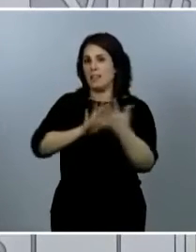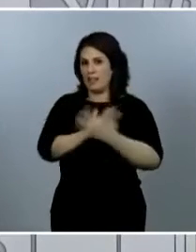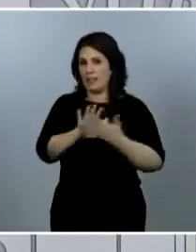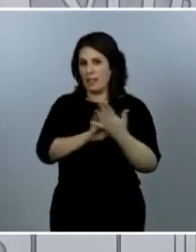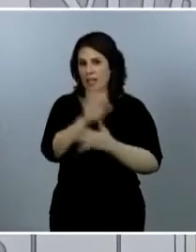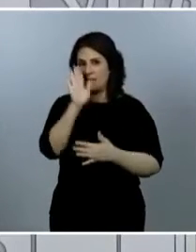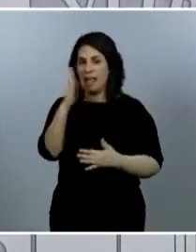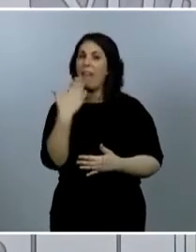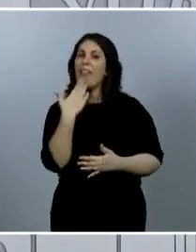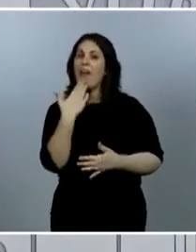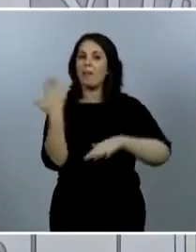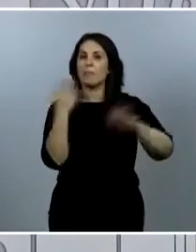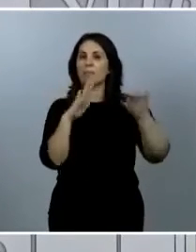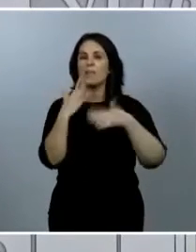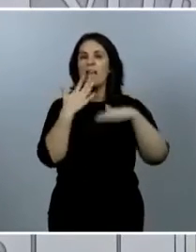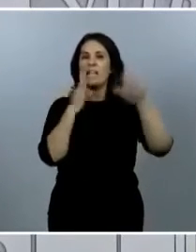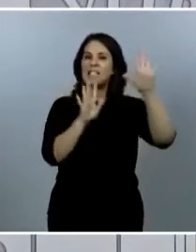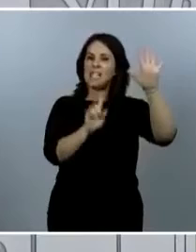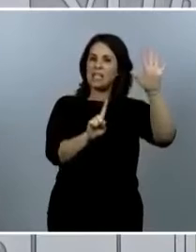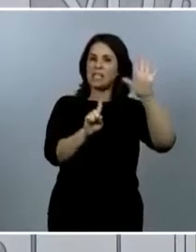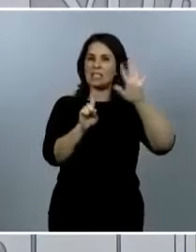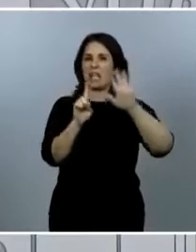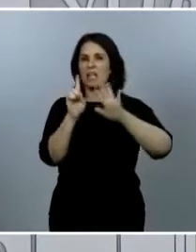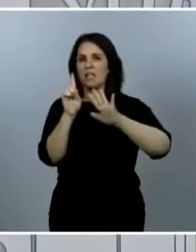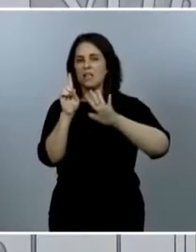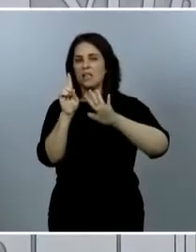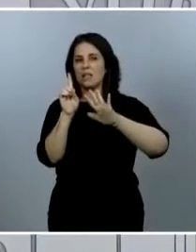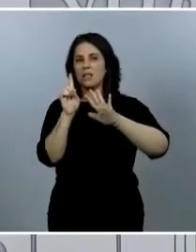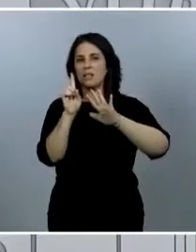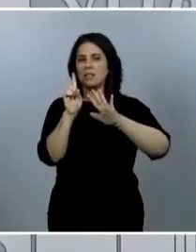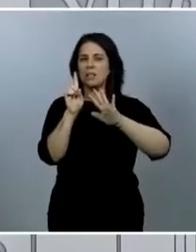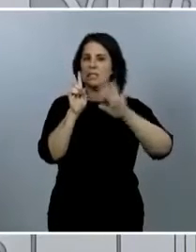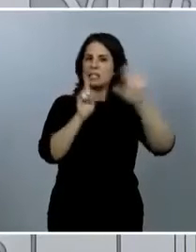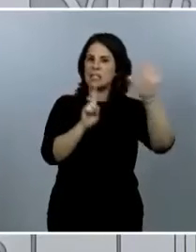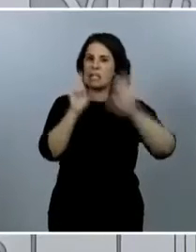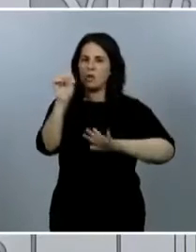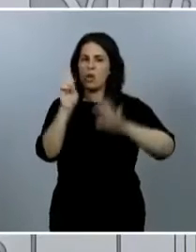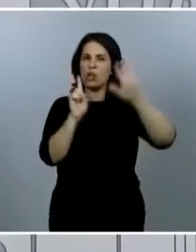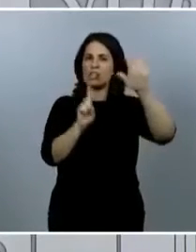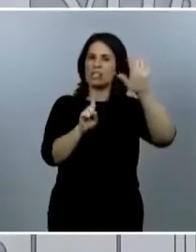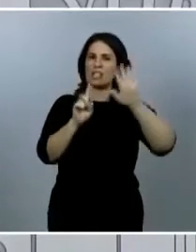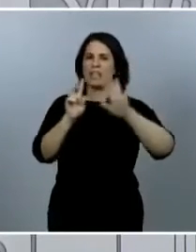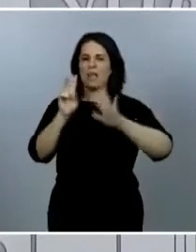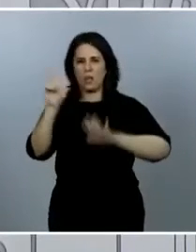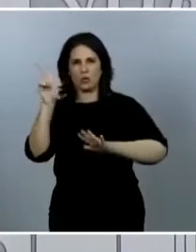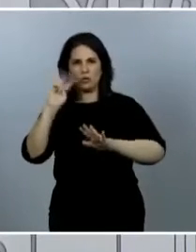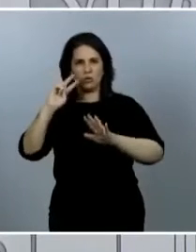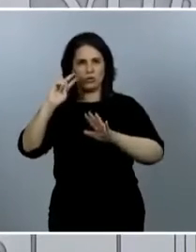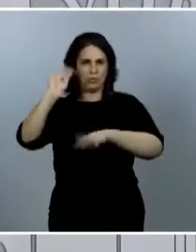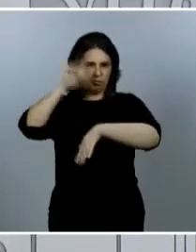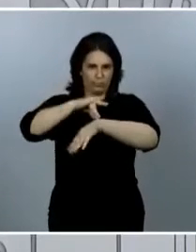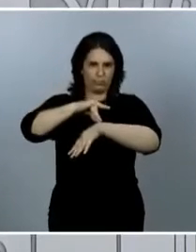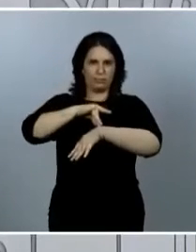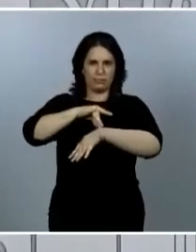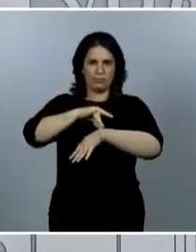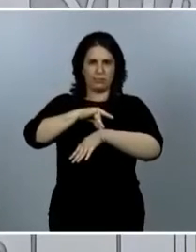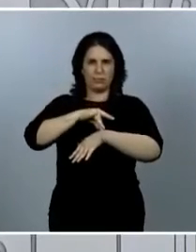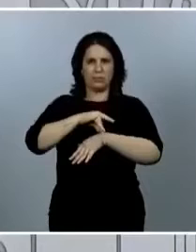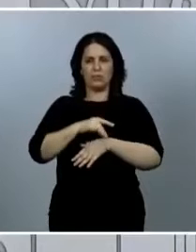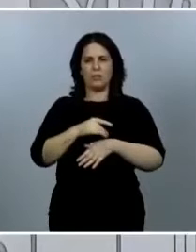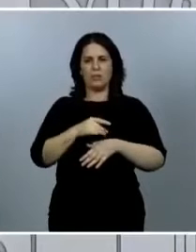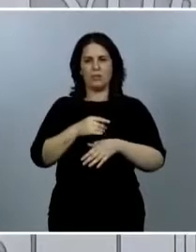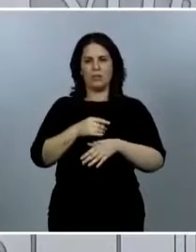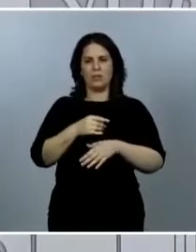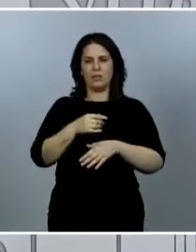61 o 62 casos. Un poquito más en el pico de la epidemia, un poquito menos ya acercándonos al día 11 de mayo.